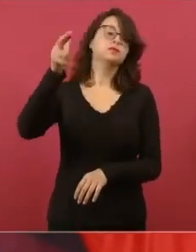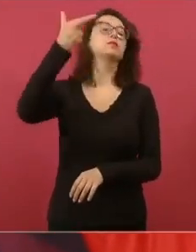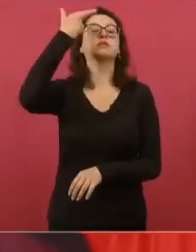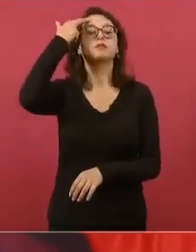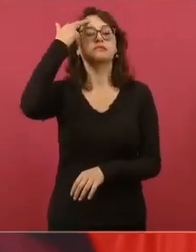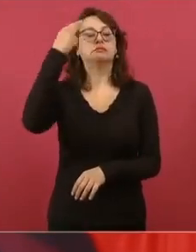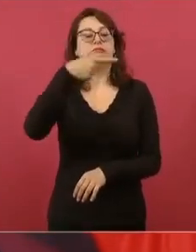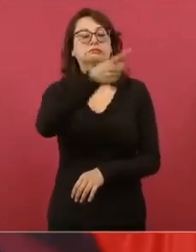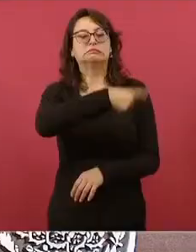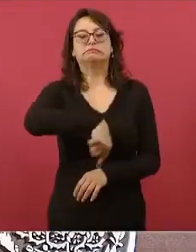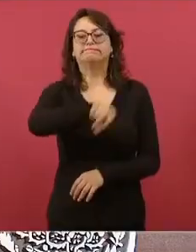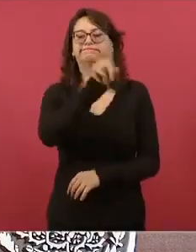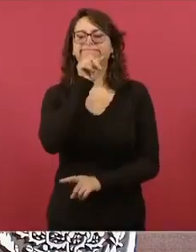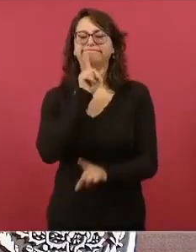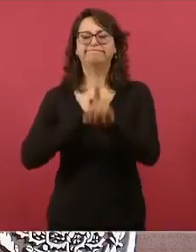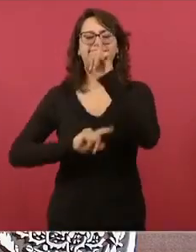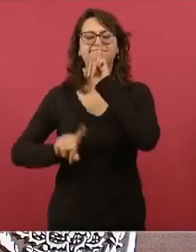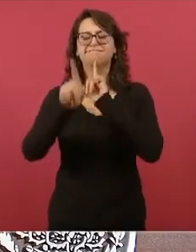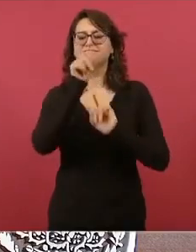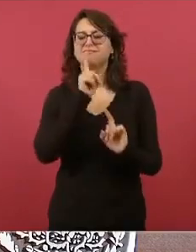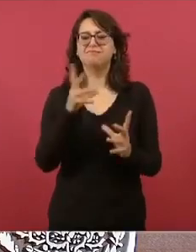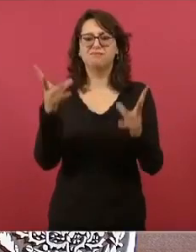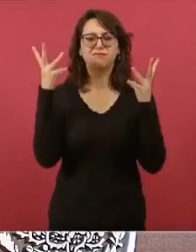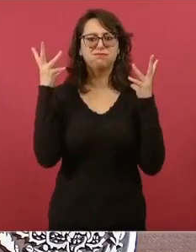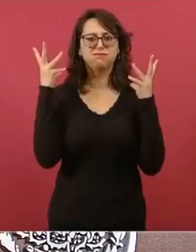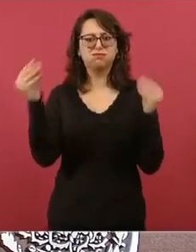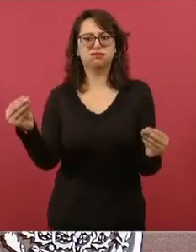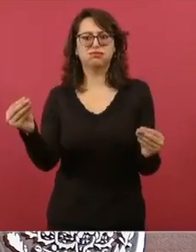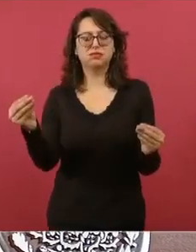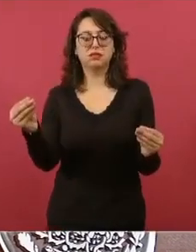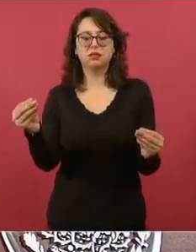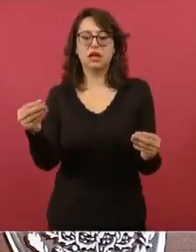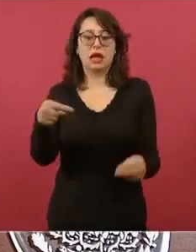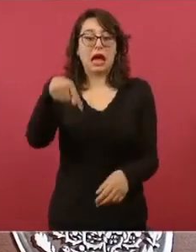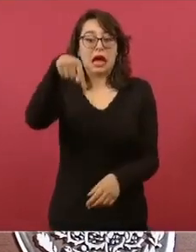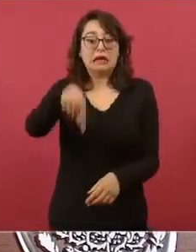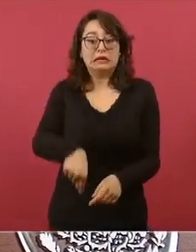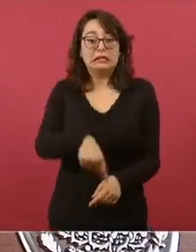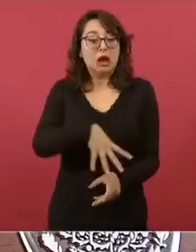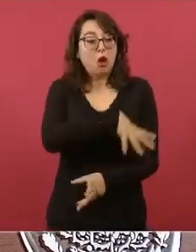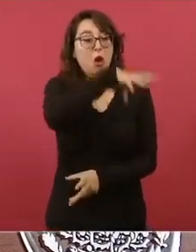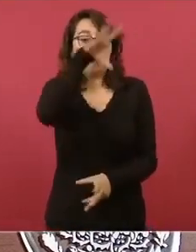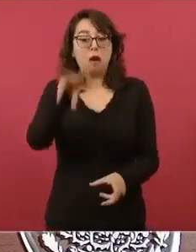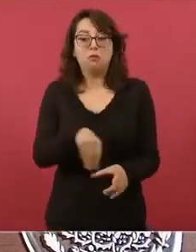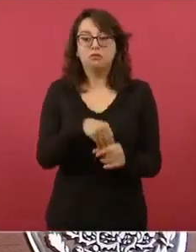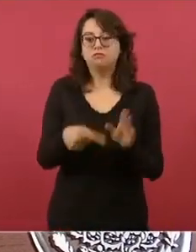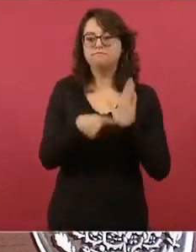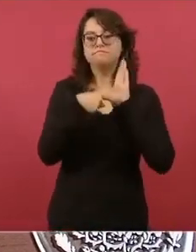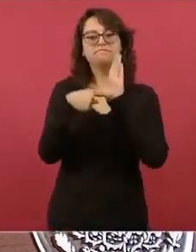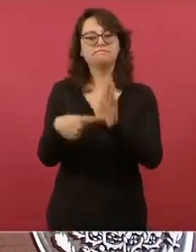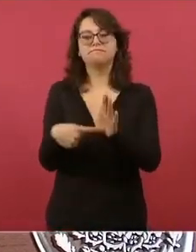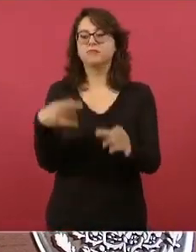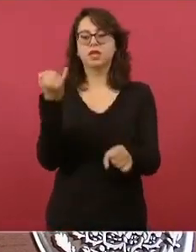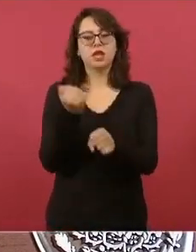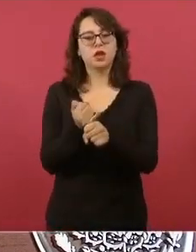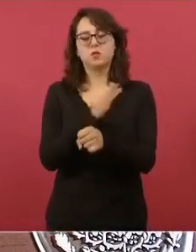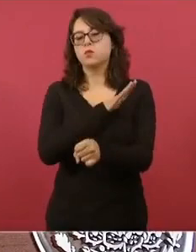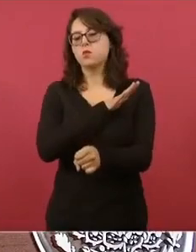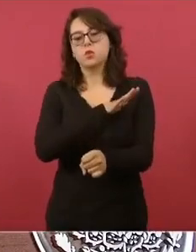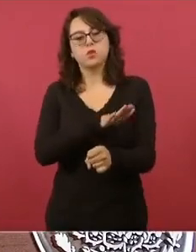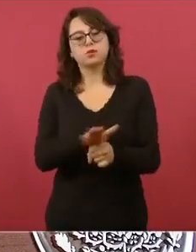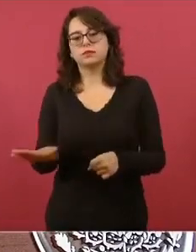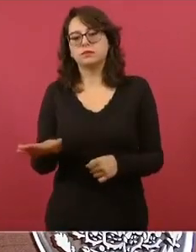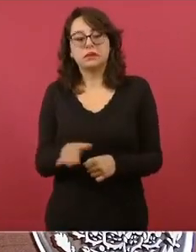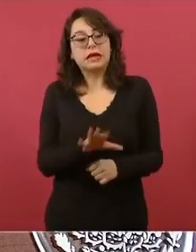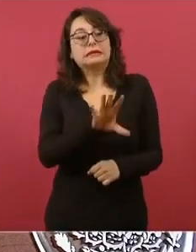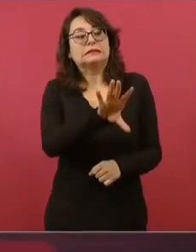la regla es de que la mayoría de los medios de